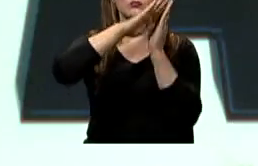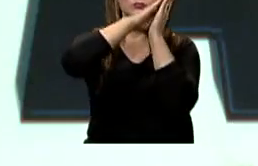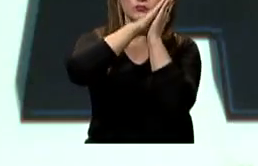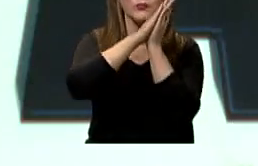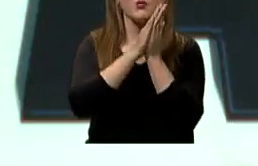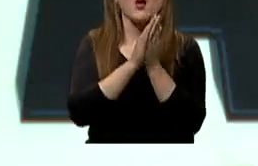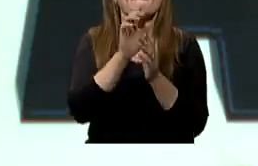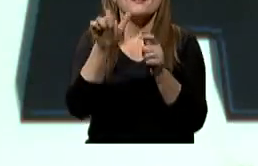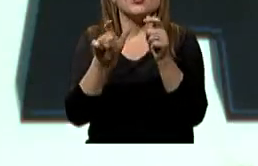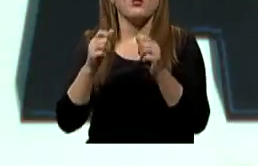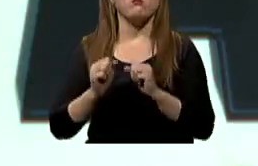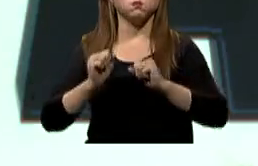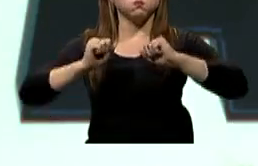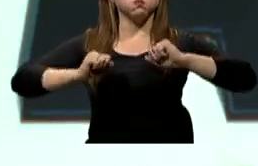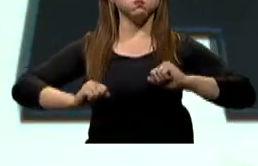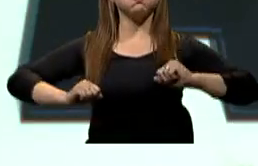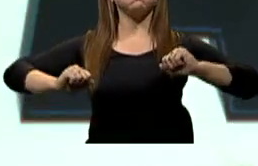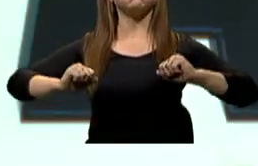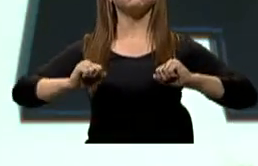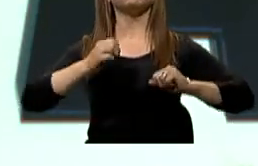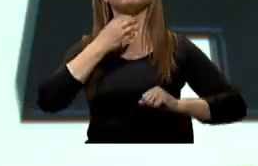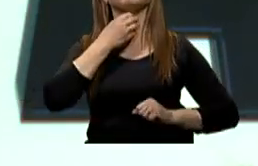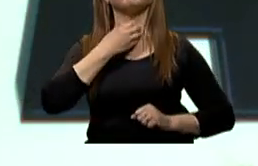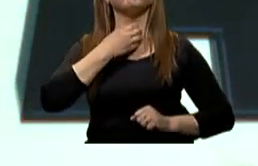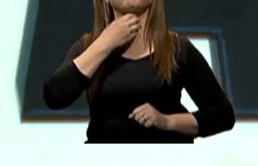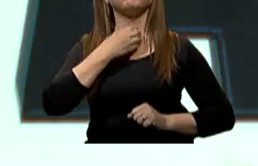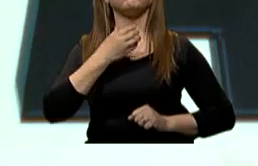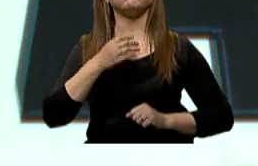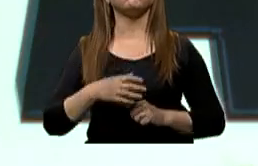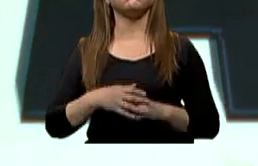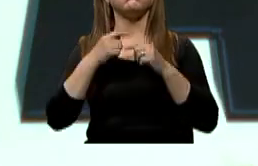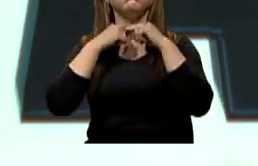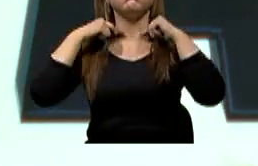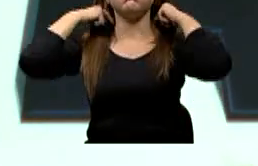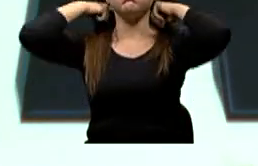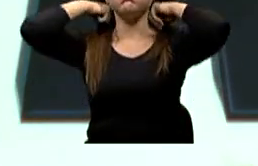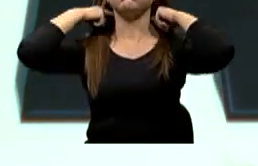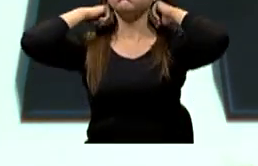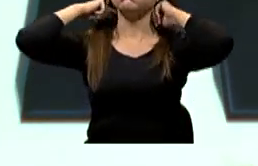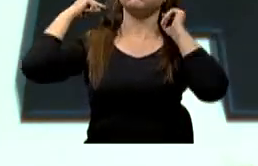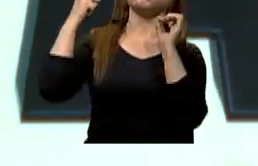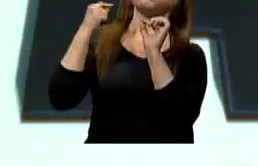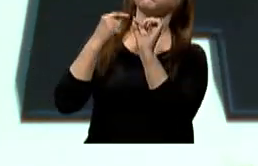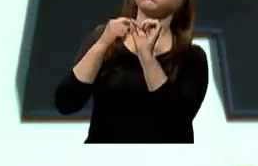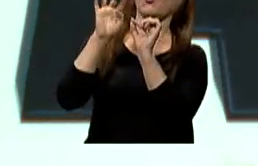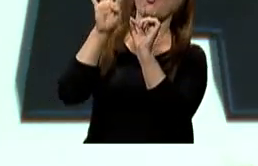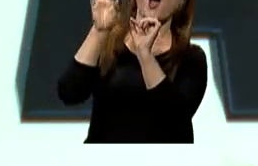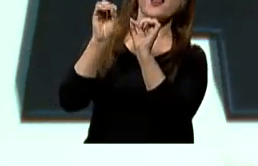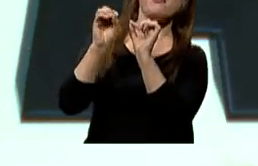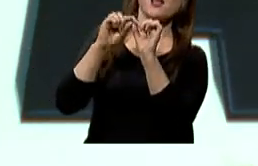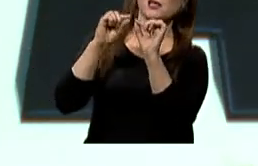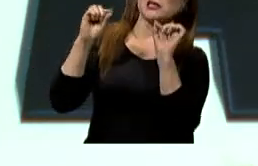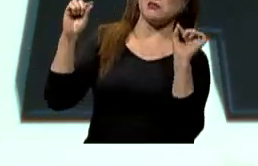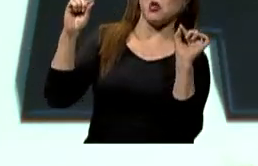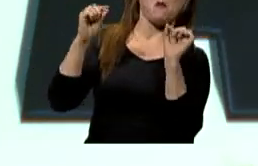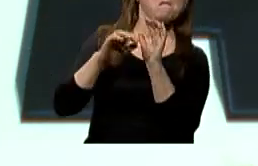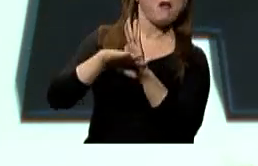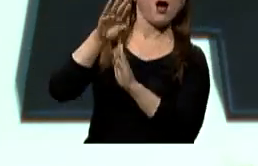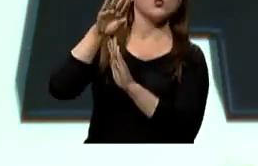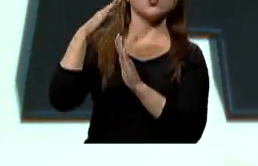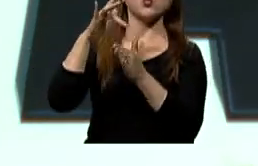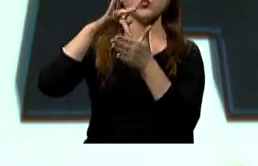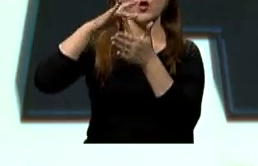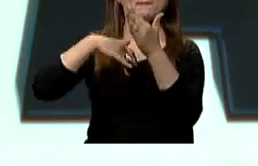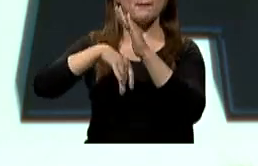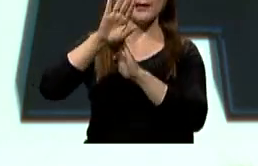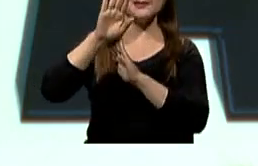obesidad, el perímetro del cuello, cuando esta es mayor a 40 centímetros, por ejemplo, sabemos que se incrementa el riesgo o un